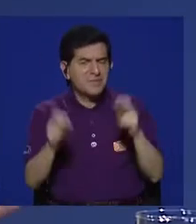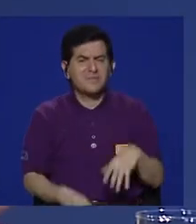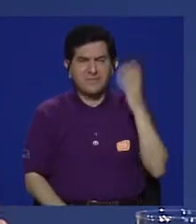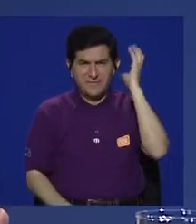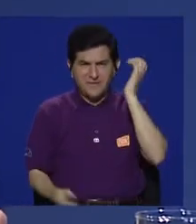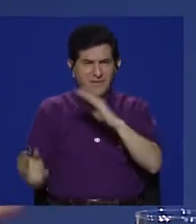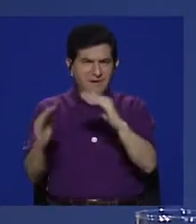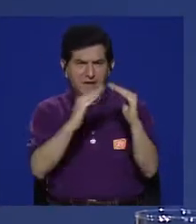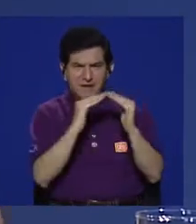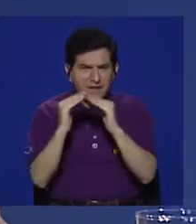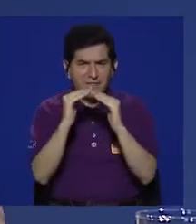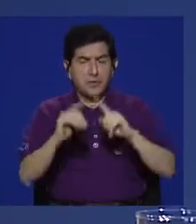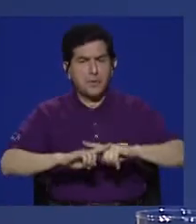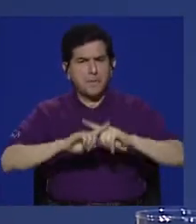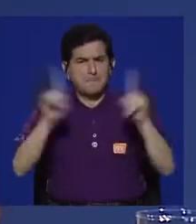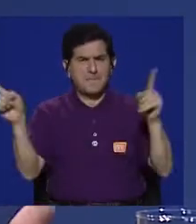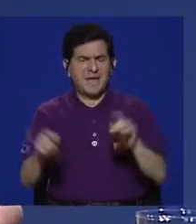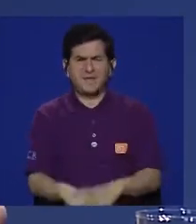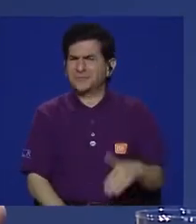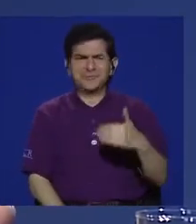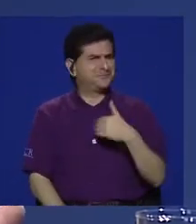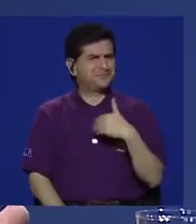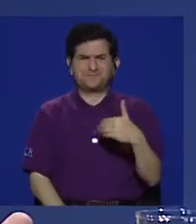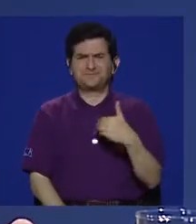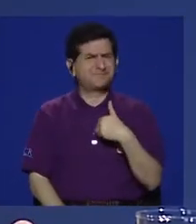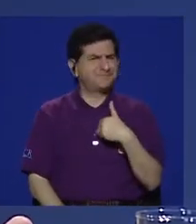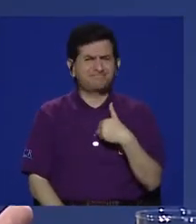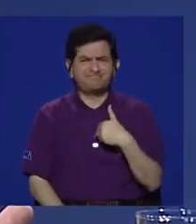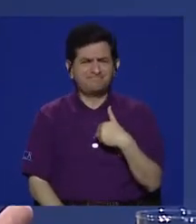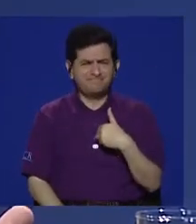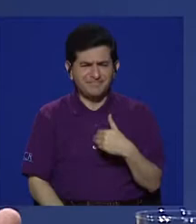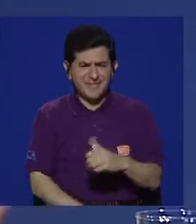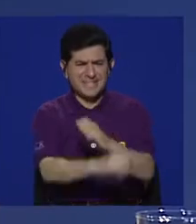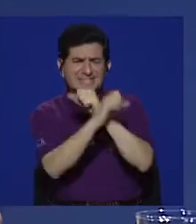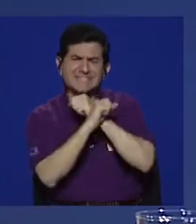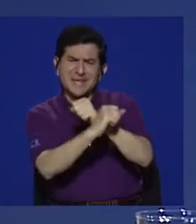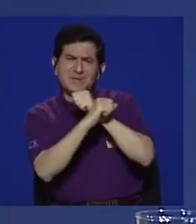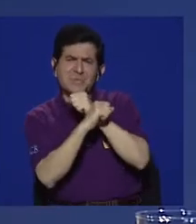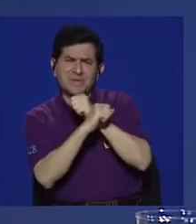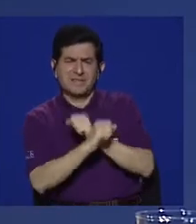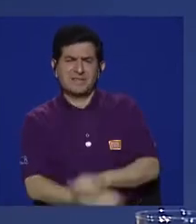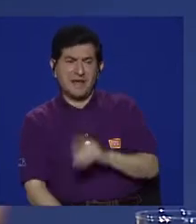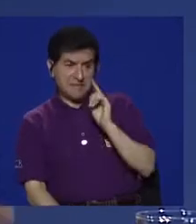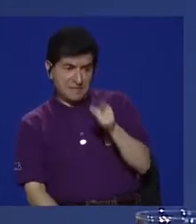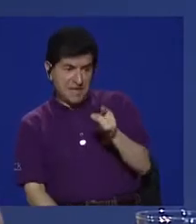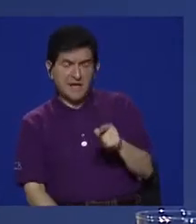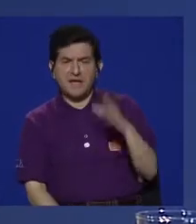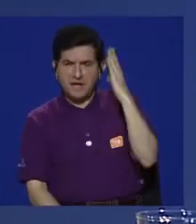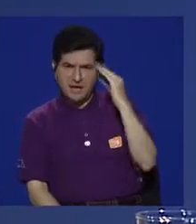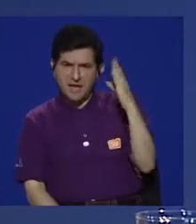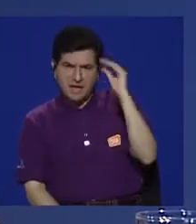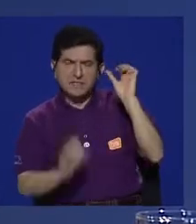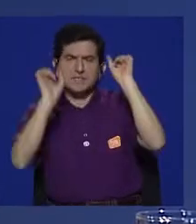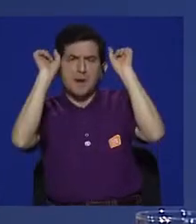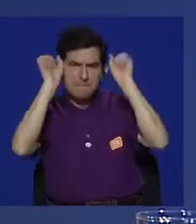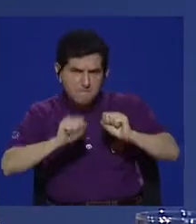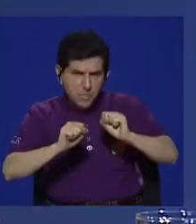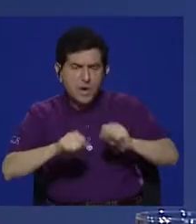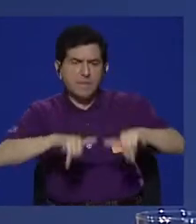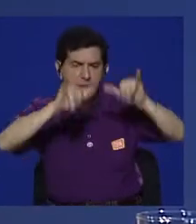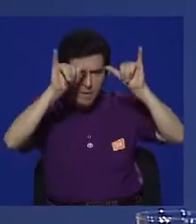radio comunitaria, pero quizá lo que no tenemos es algo que garantice que esas experiencias